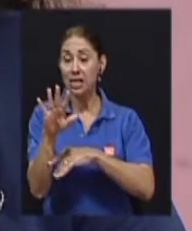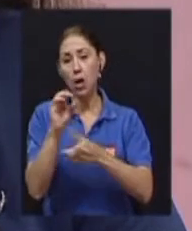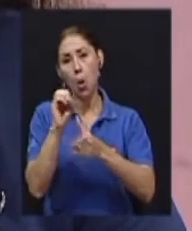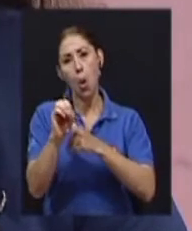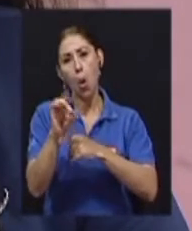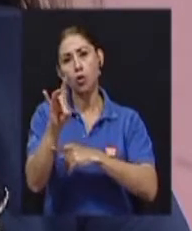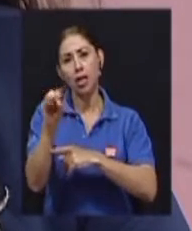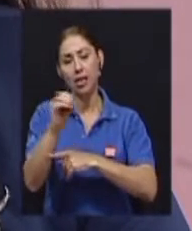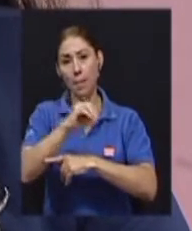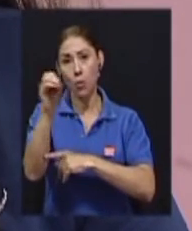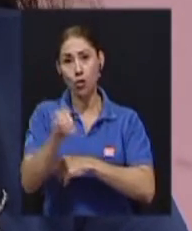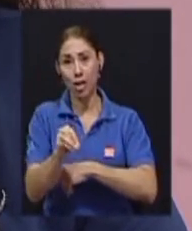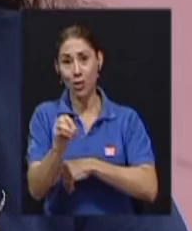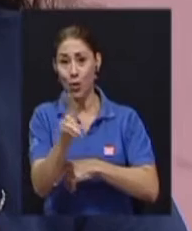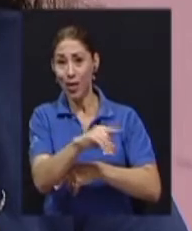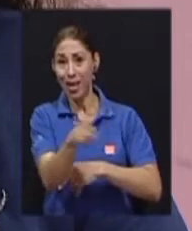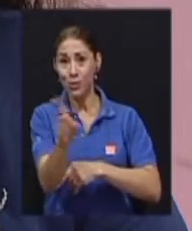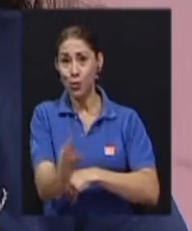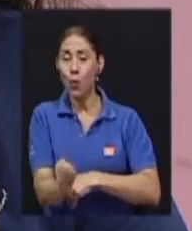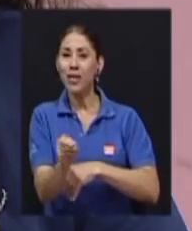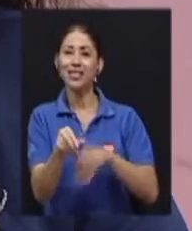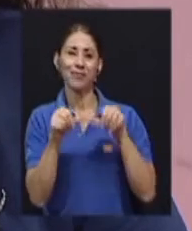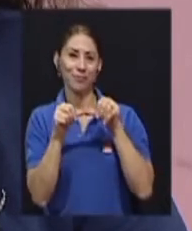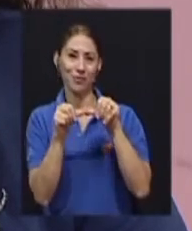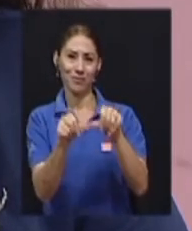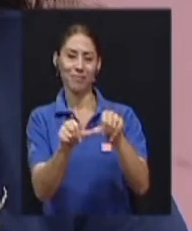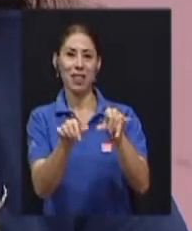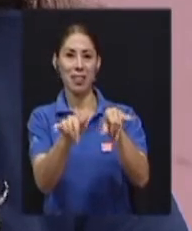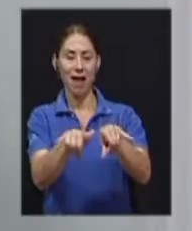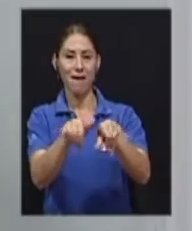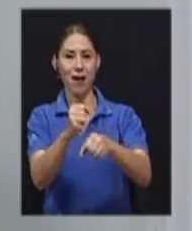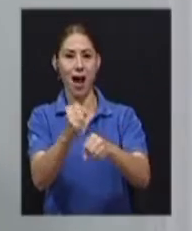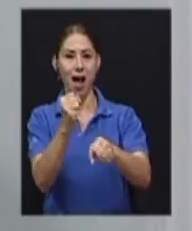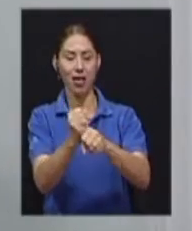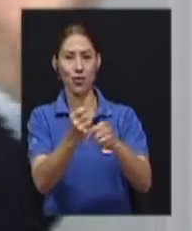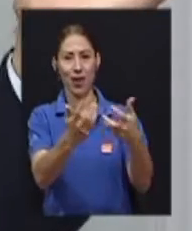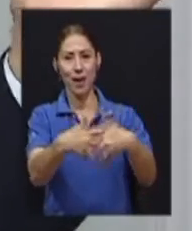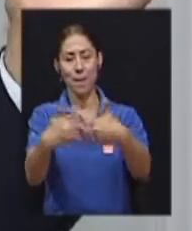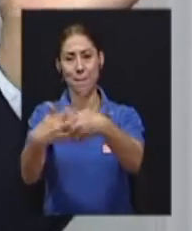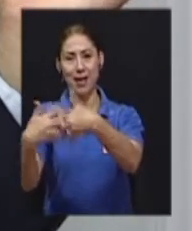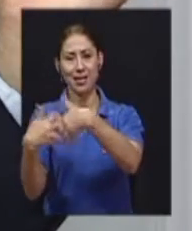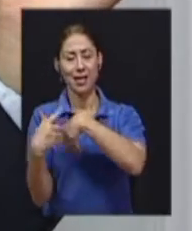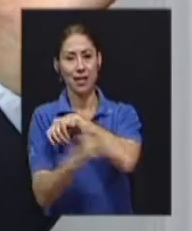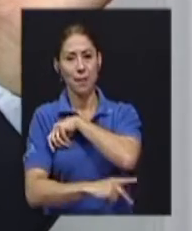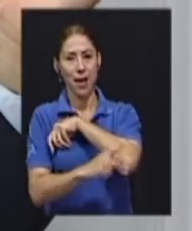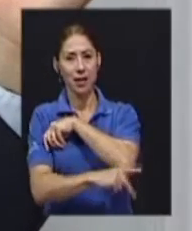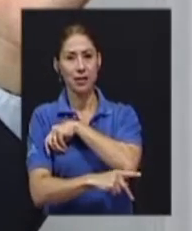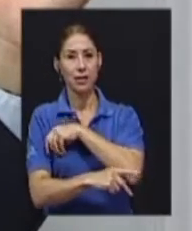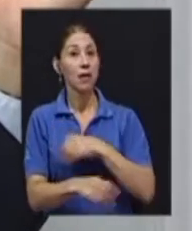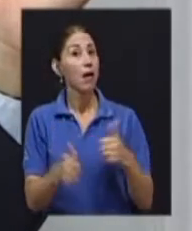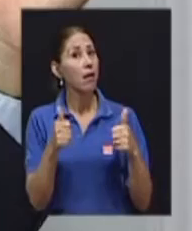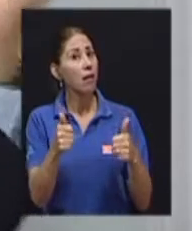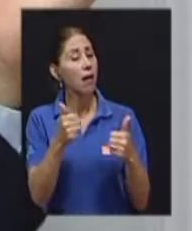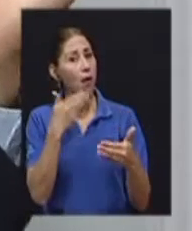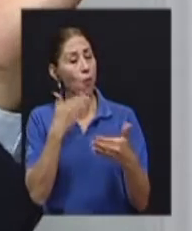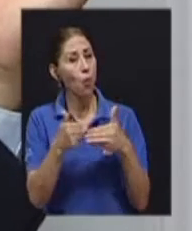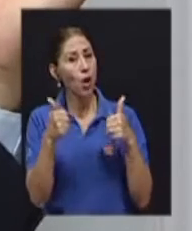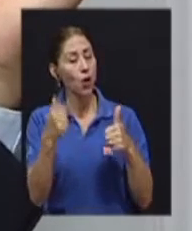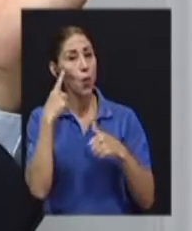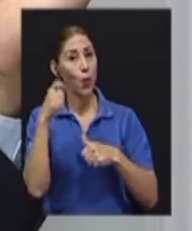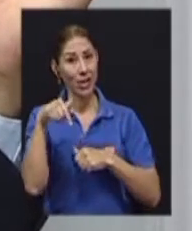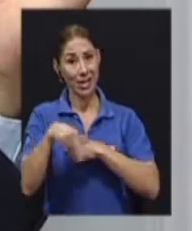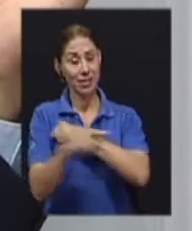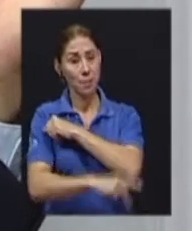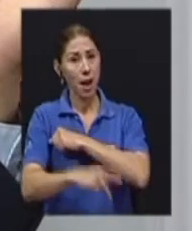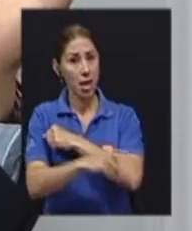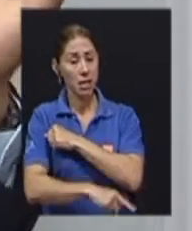queda trabajando en las empresas del país. Qué bueno, porque en un país donde el tema del empleo es uno de